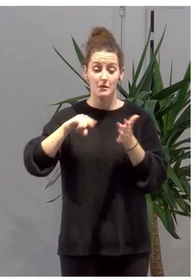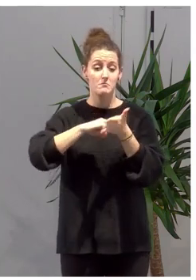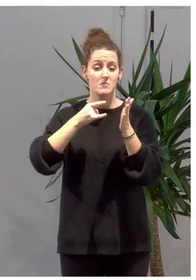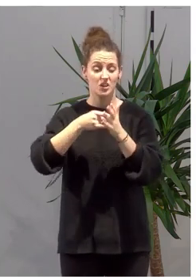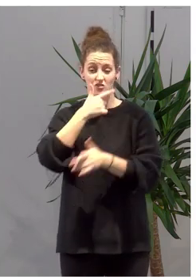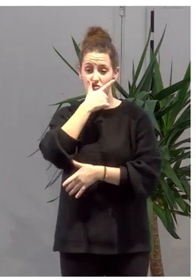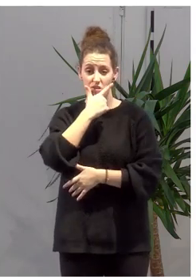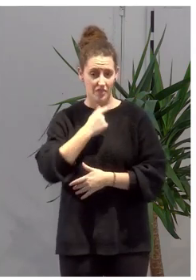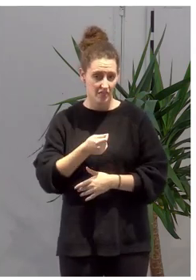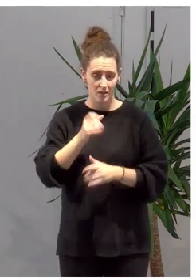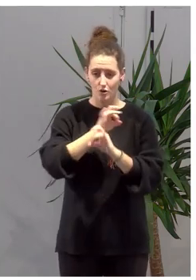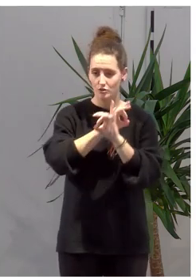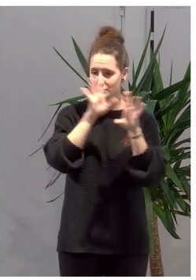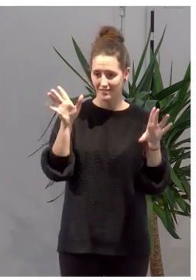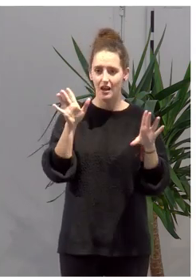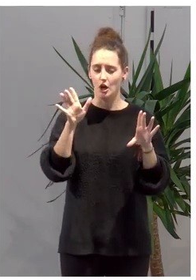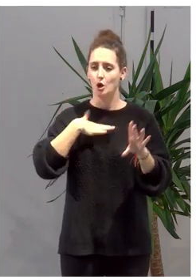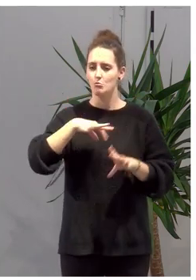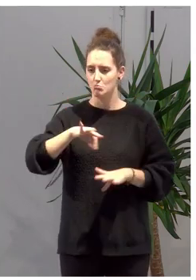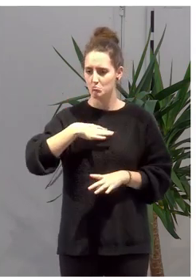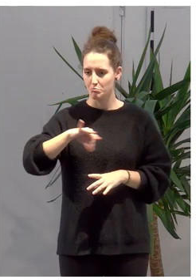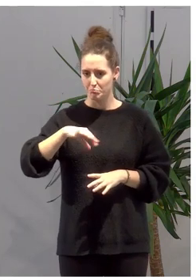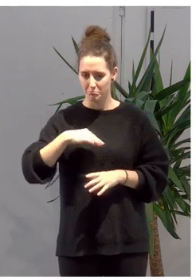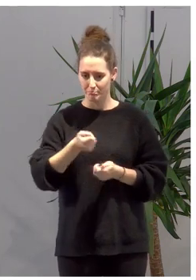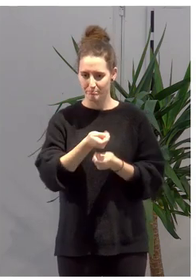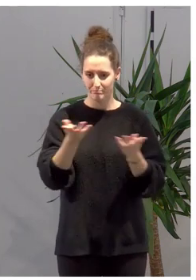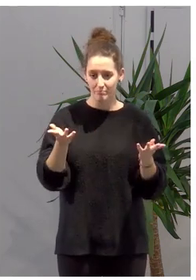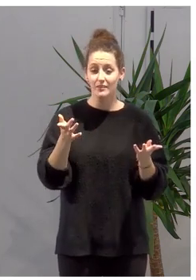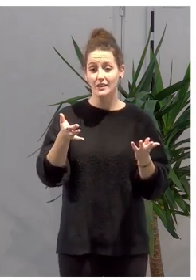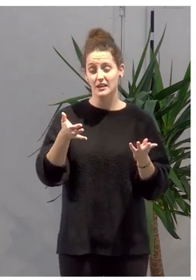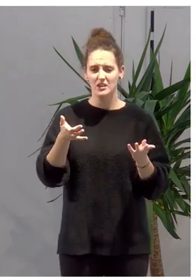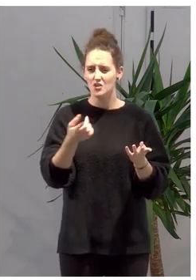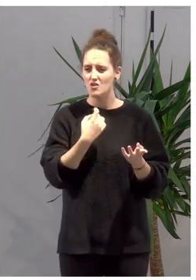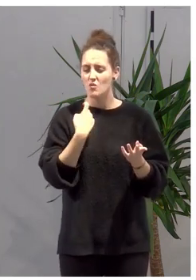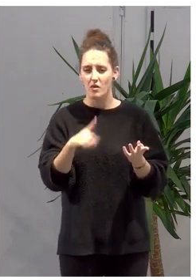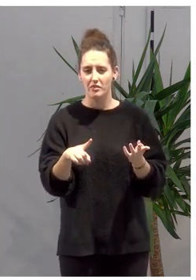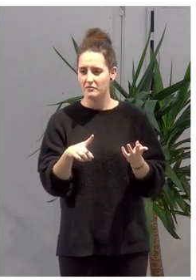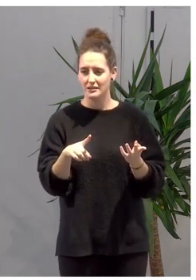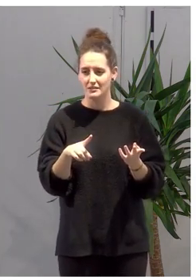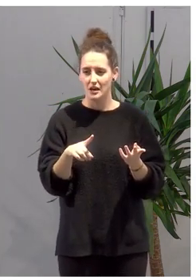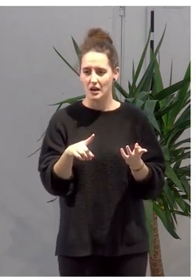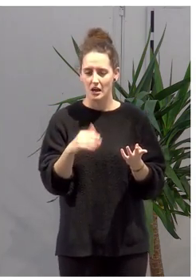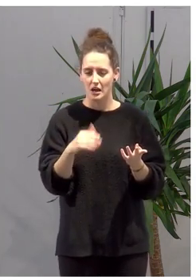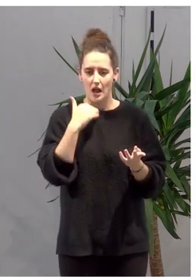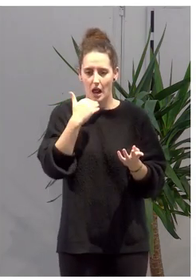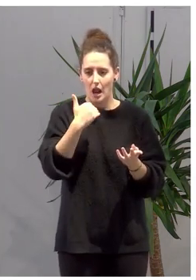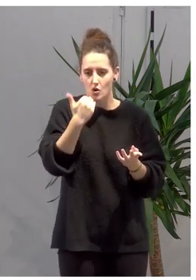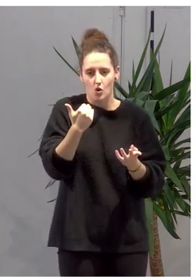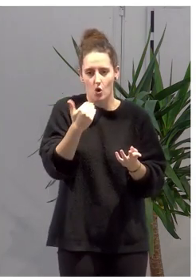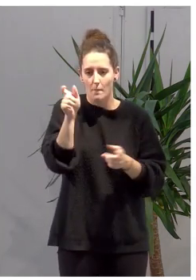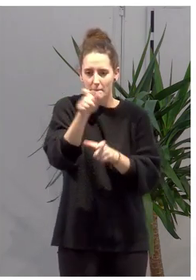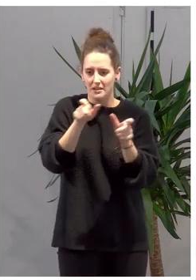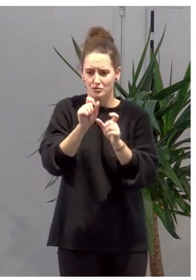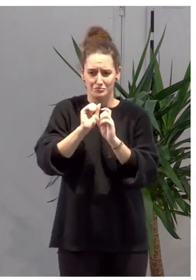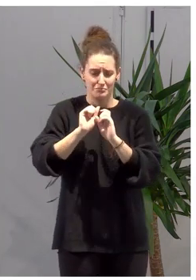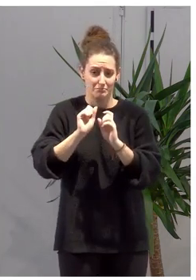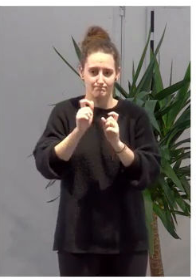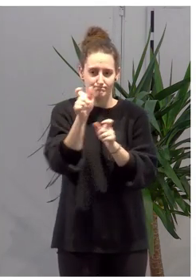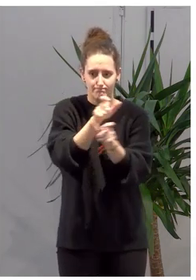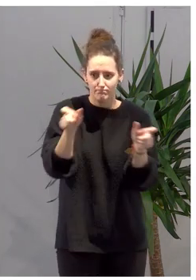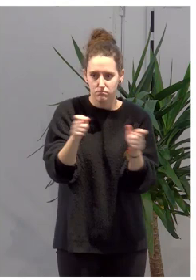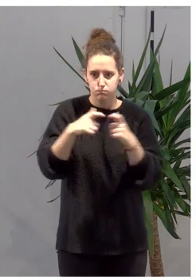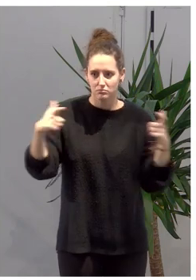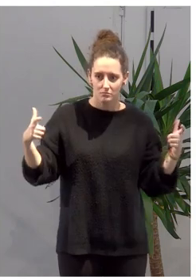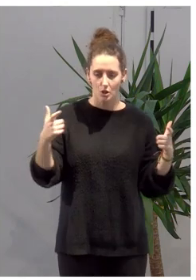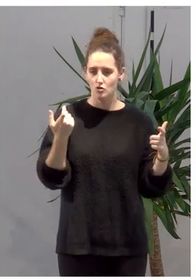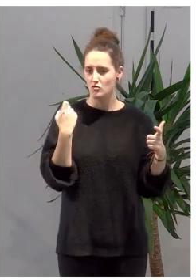sencillos, claros y posibles, sin que requiera una dotación muy grande de personal o aumentar mucho